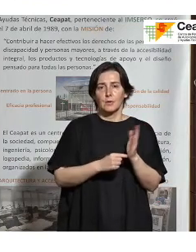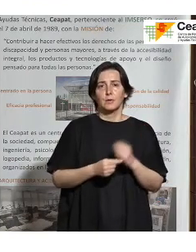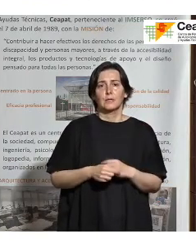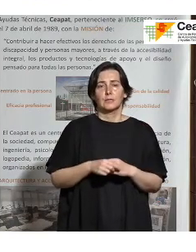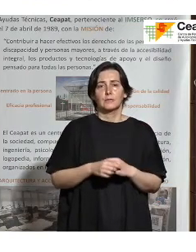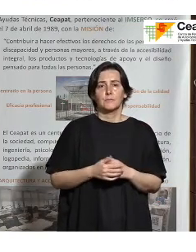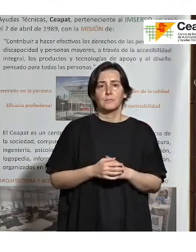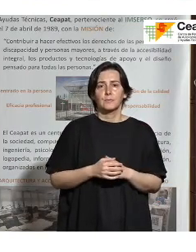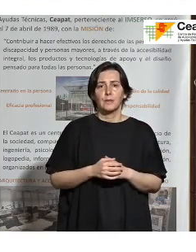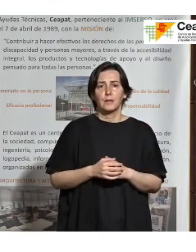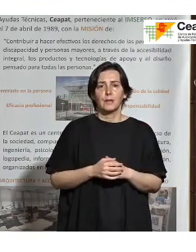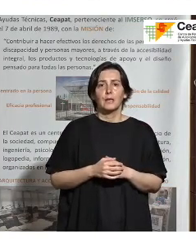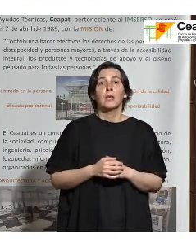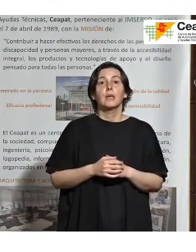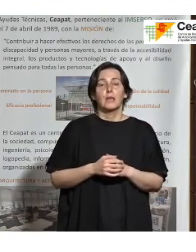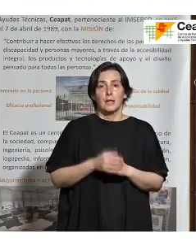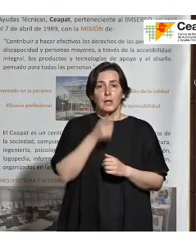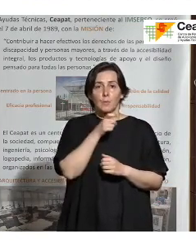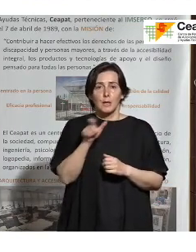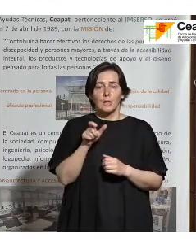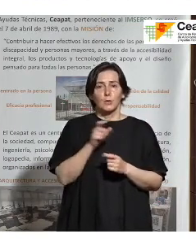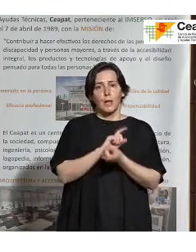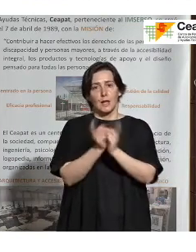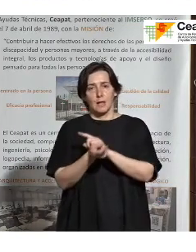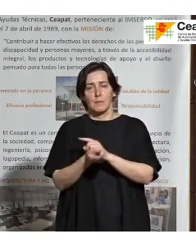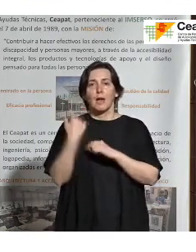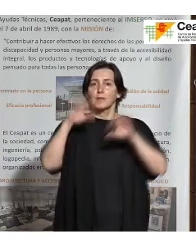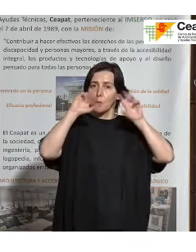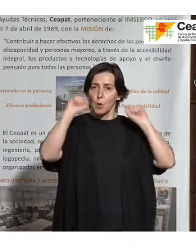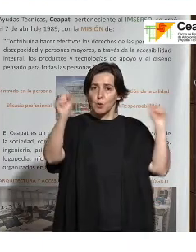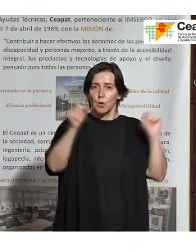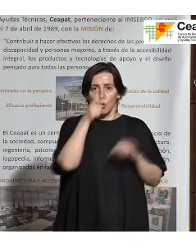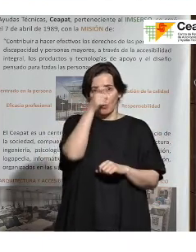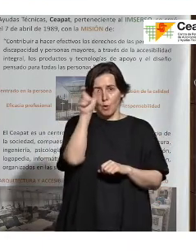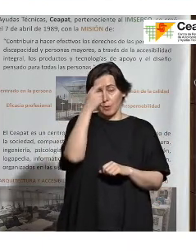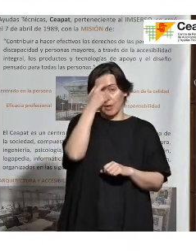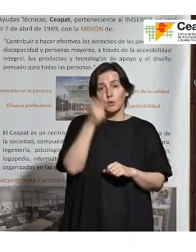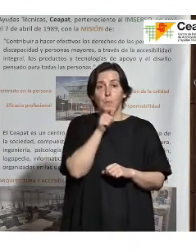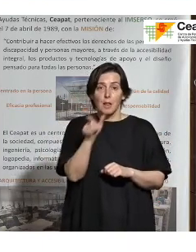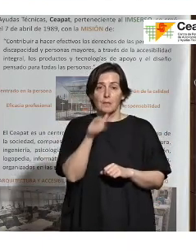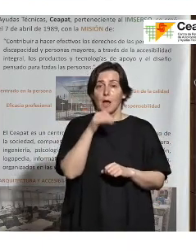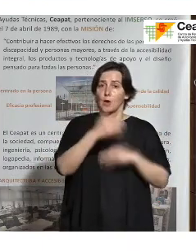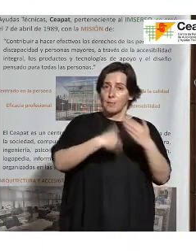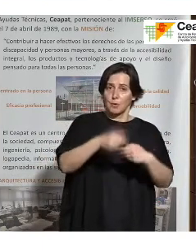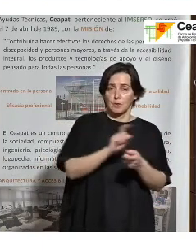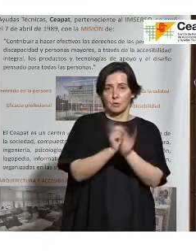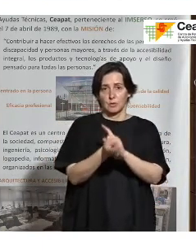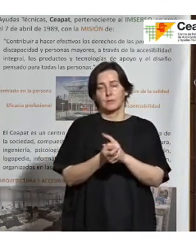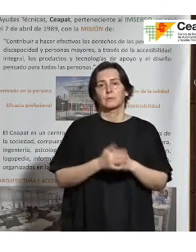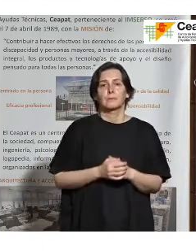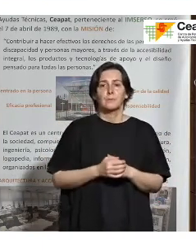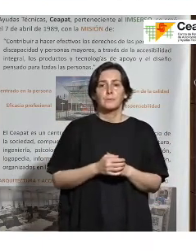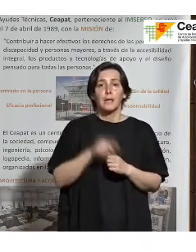hemos cambiado la nomenclatura. Antes hablábamos de protocolos, ahora se habla de procesos. Y todos los que aparecen ahí son